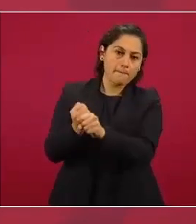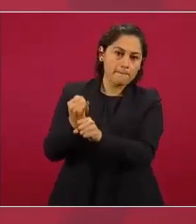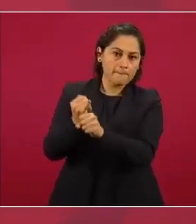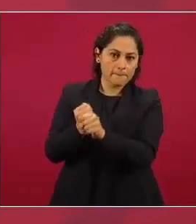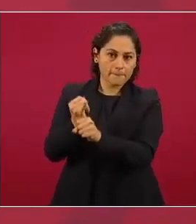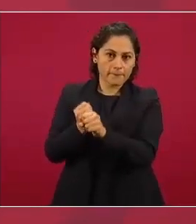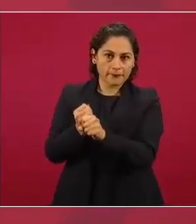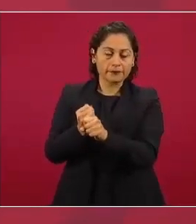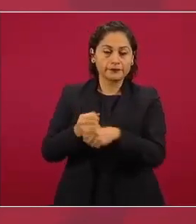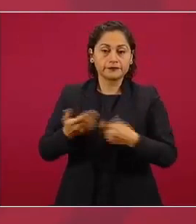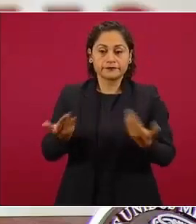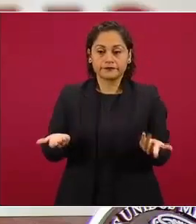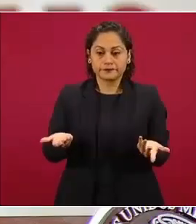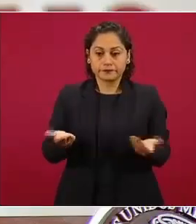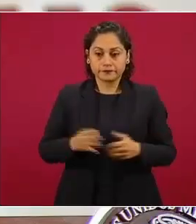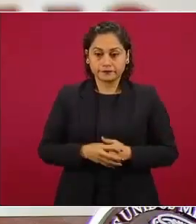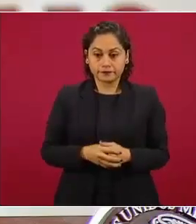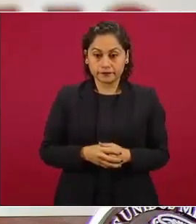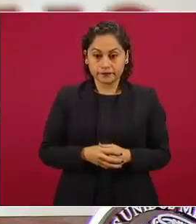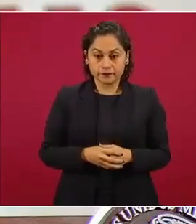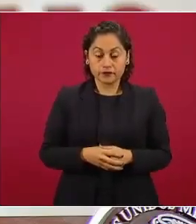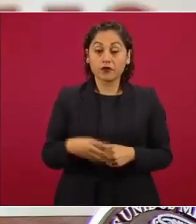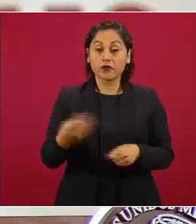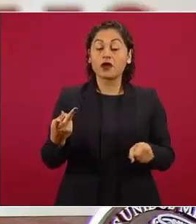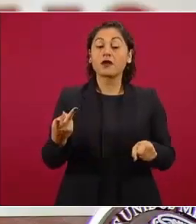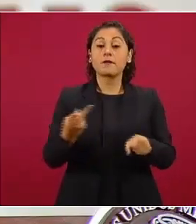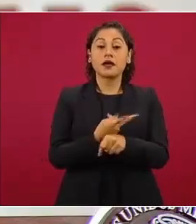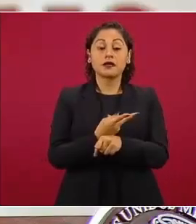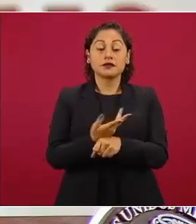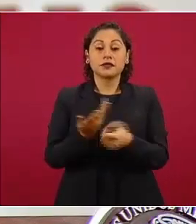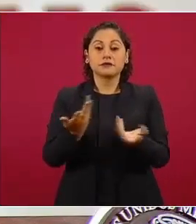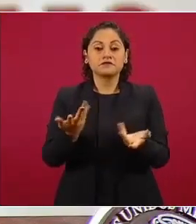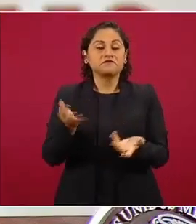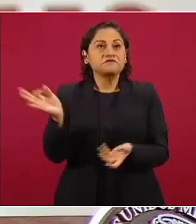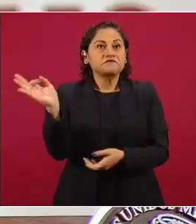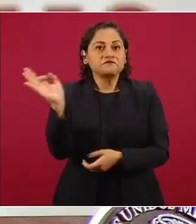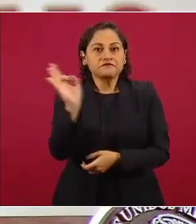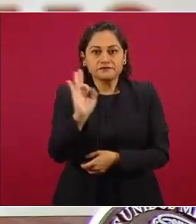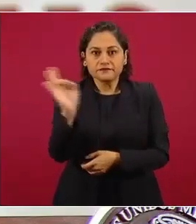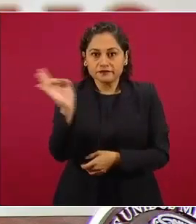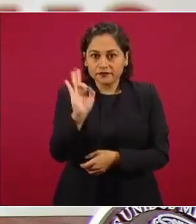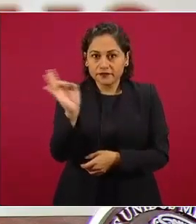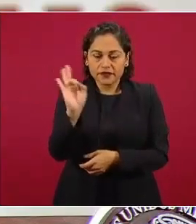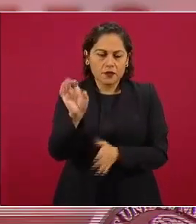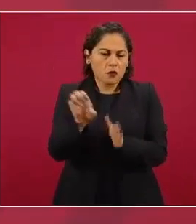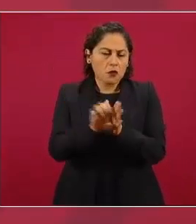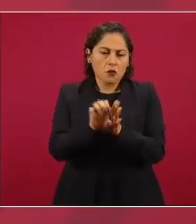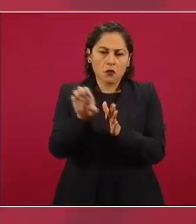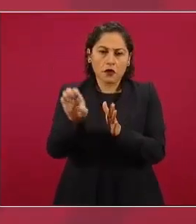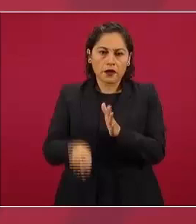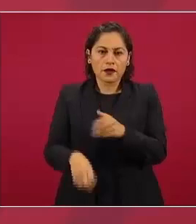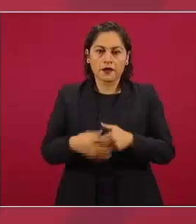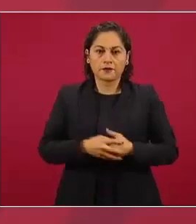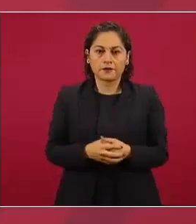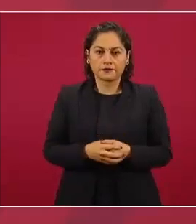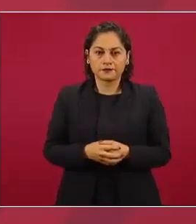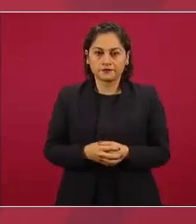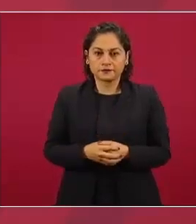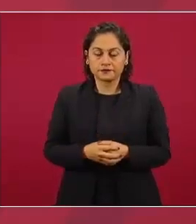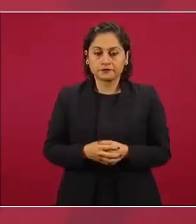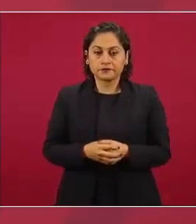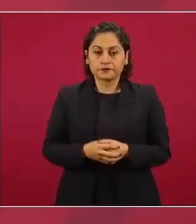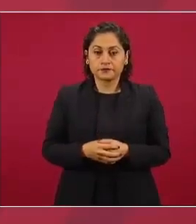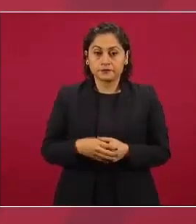que va a suceder en el caso de que venga el general